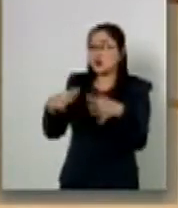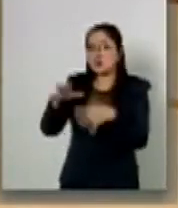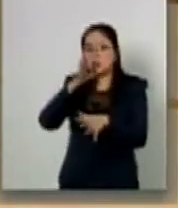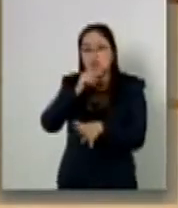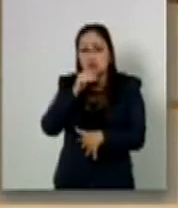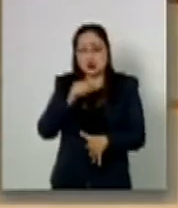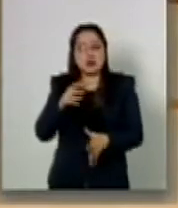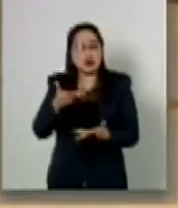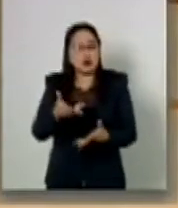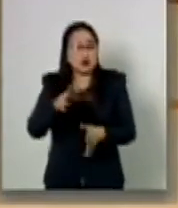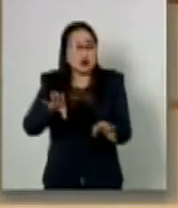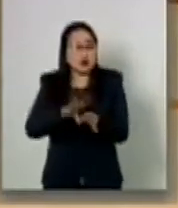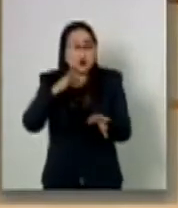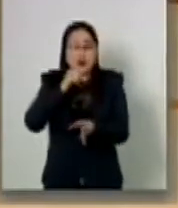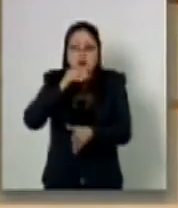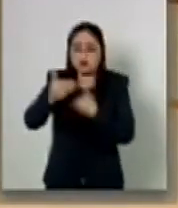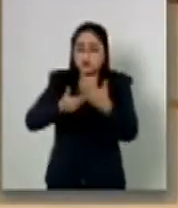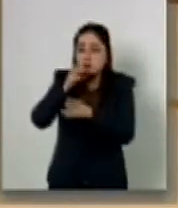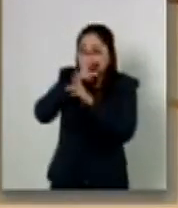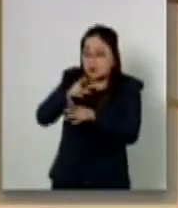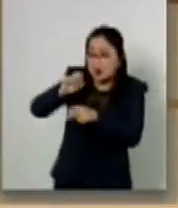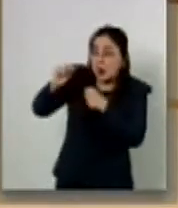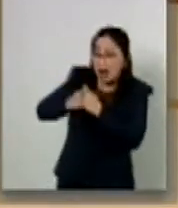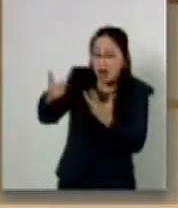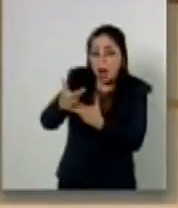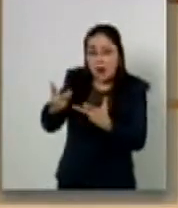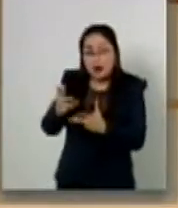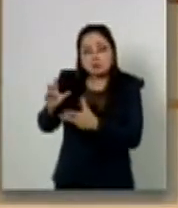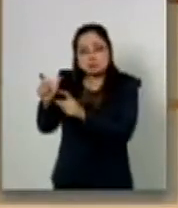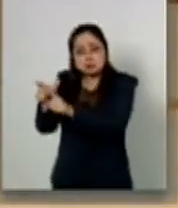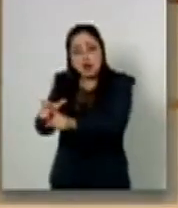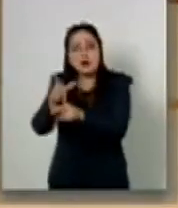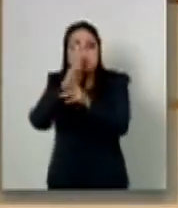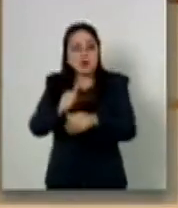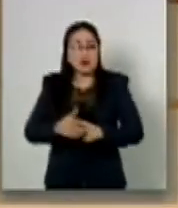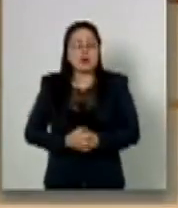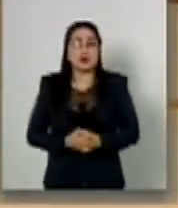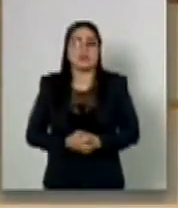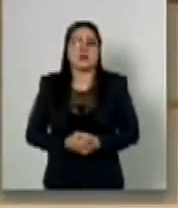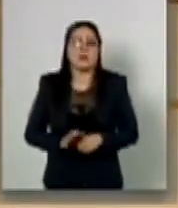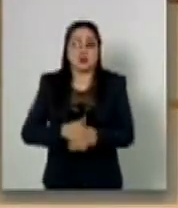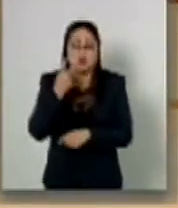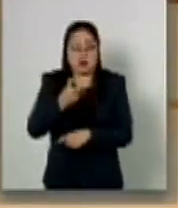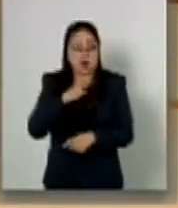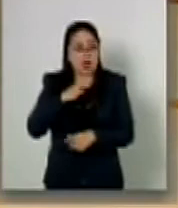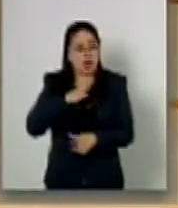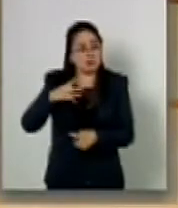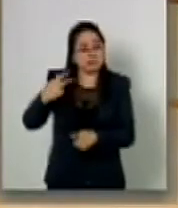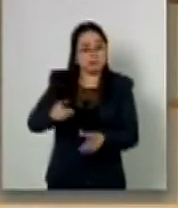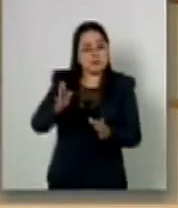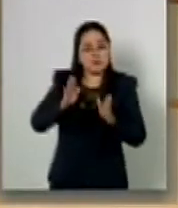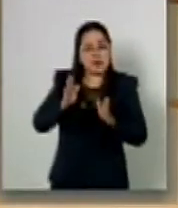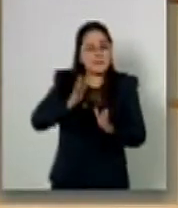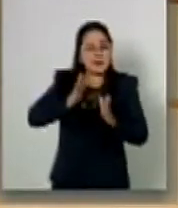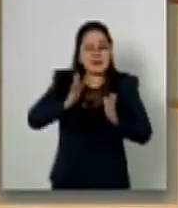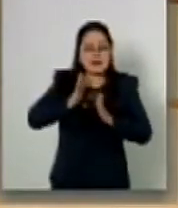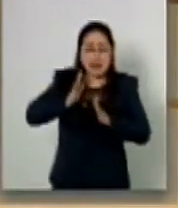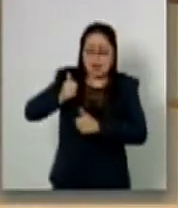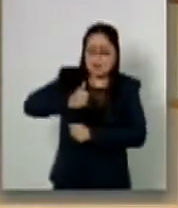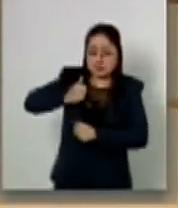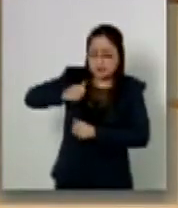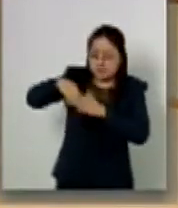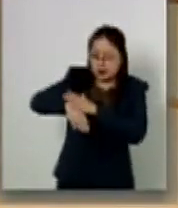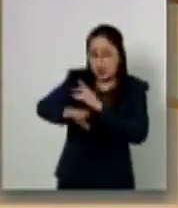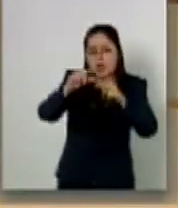comprometidas en su capacidad de respuesta. Lo que ha generado efectivamente la presencia de personal militar a lo largo y